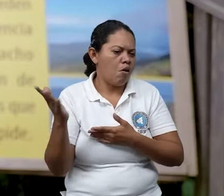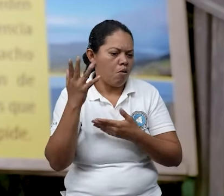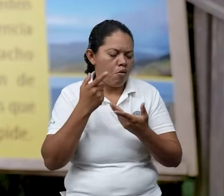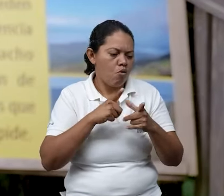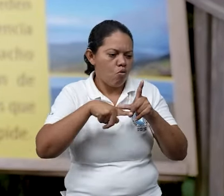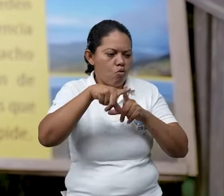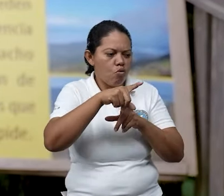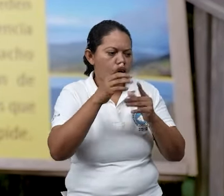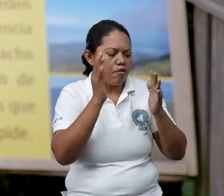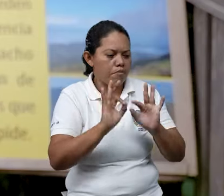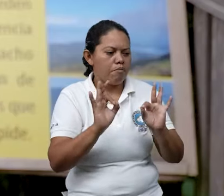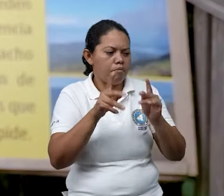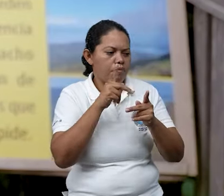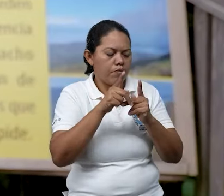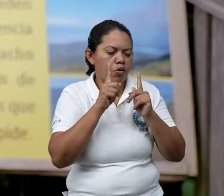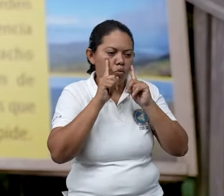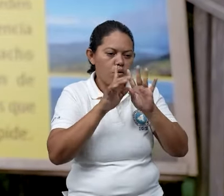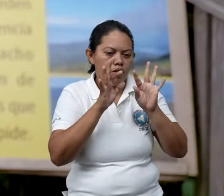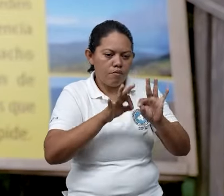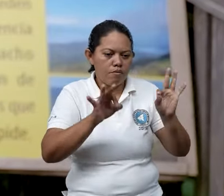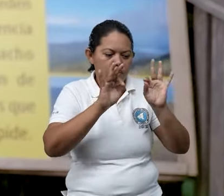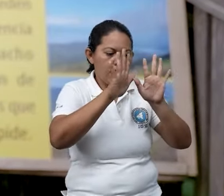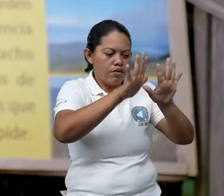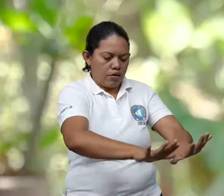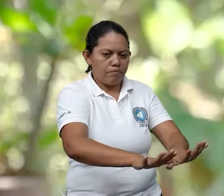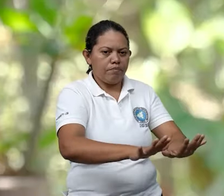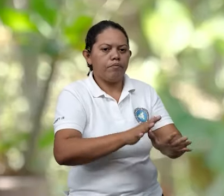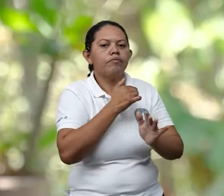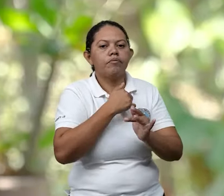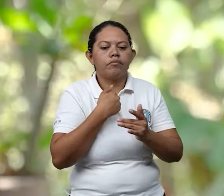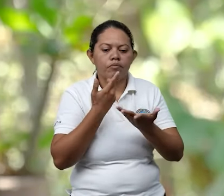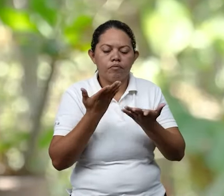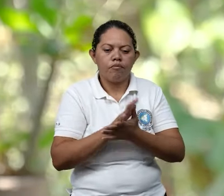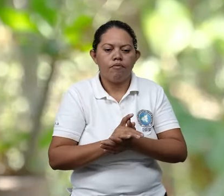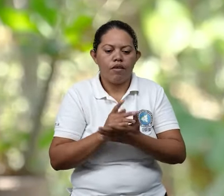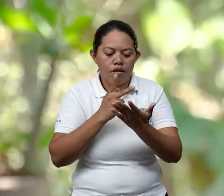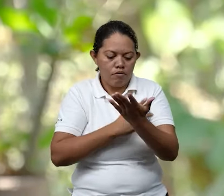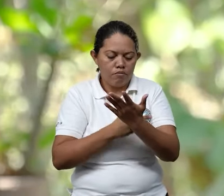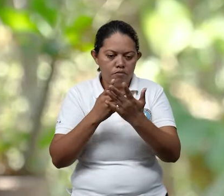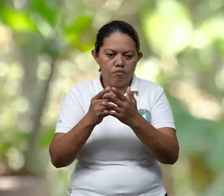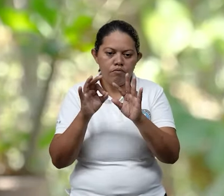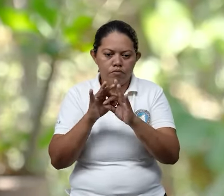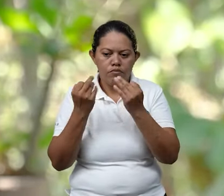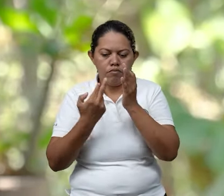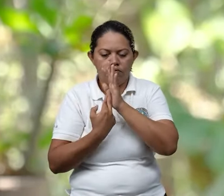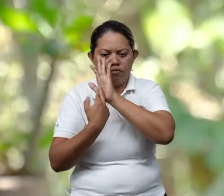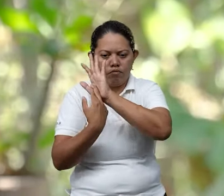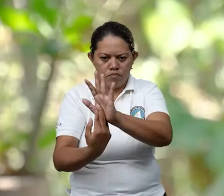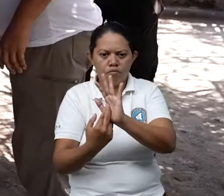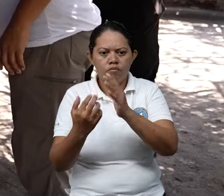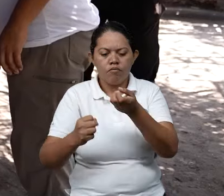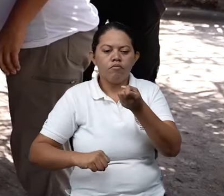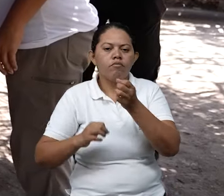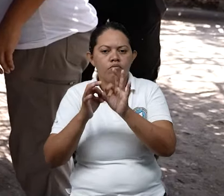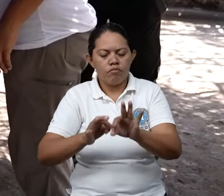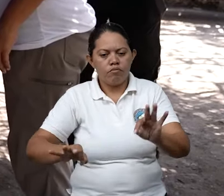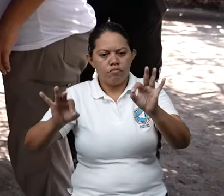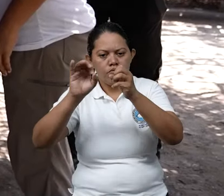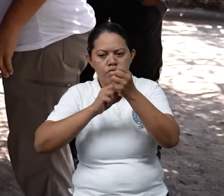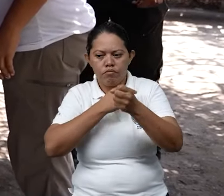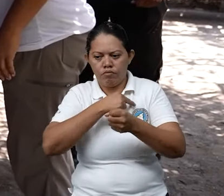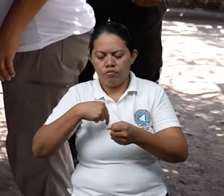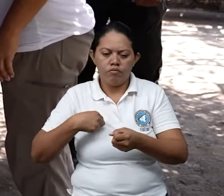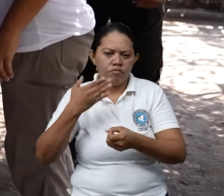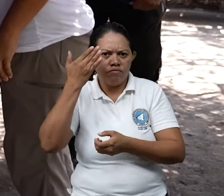a un albergue, a sitio seguro donde están establecidos. Contar con un plan comunitario de respuesta nos ha permitido a